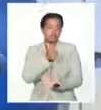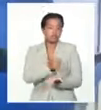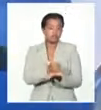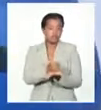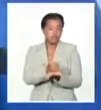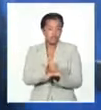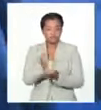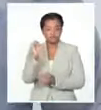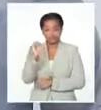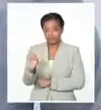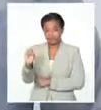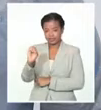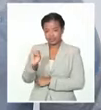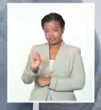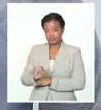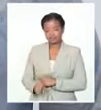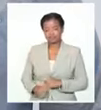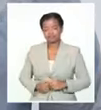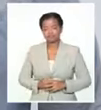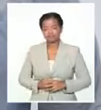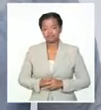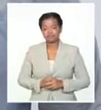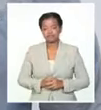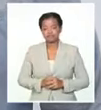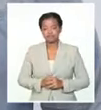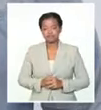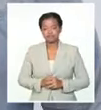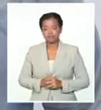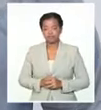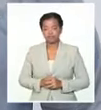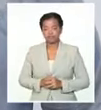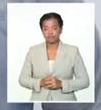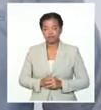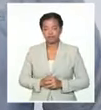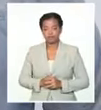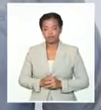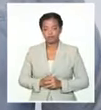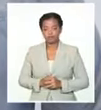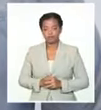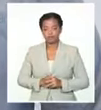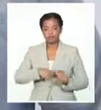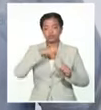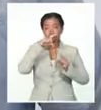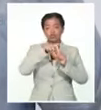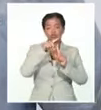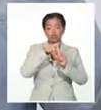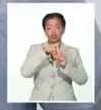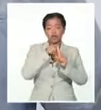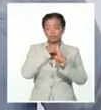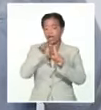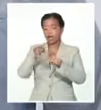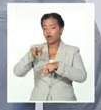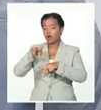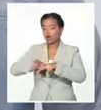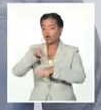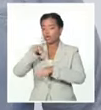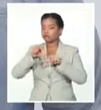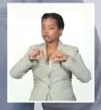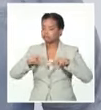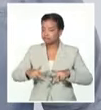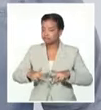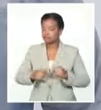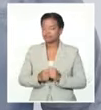región oriental. Se restablece el servicio Las Tunas-Holguín, se restablece el servicio Santiago